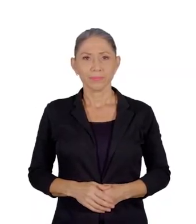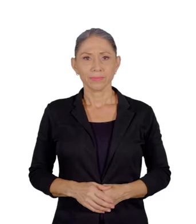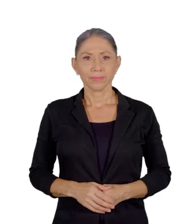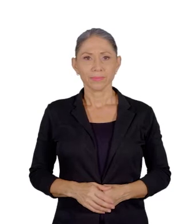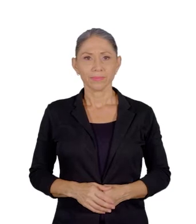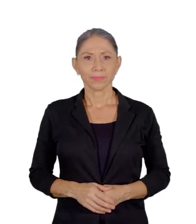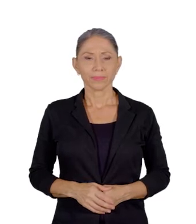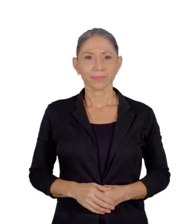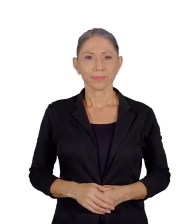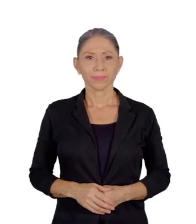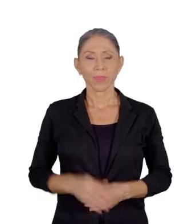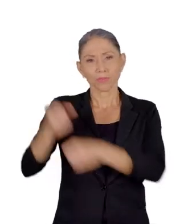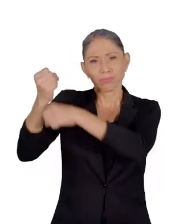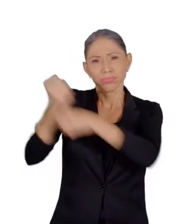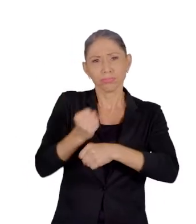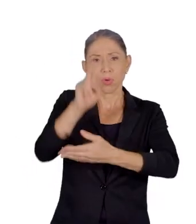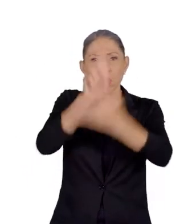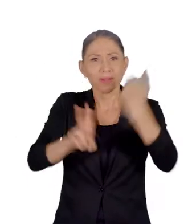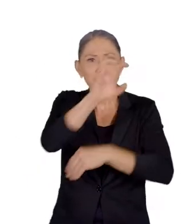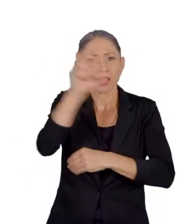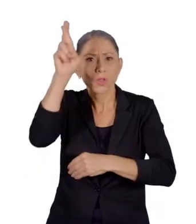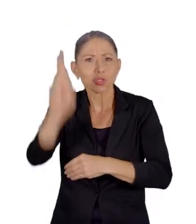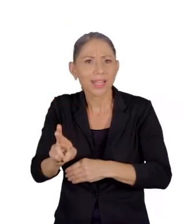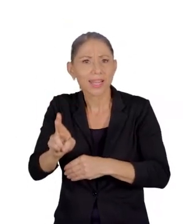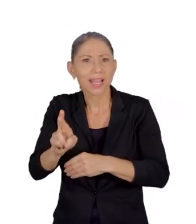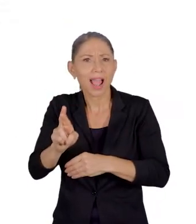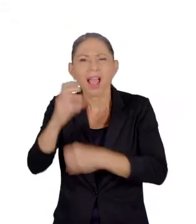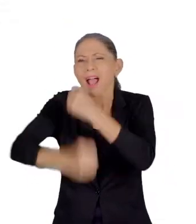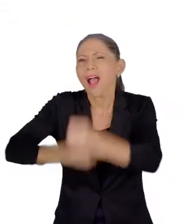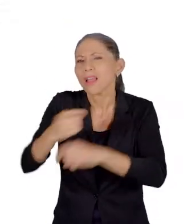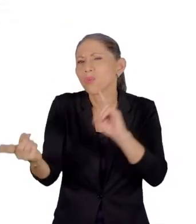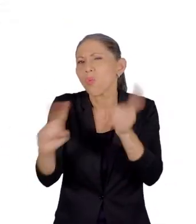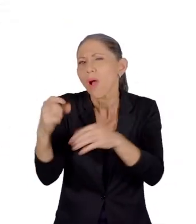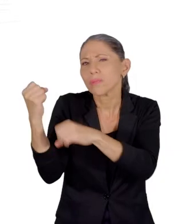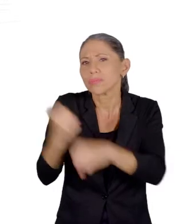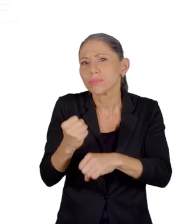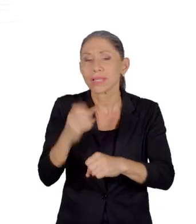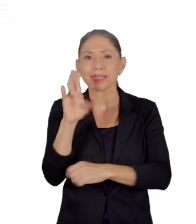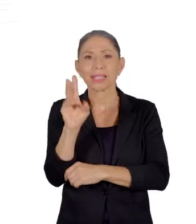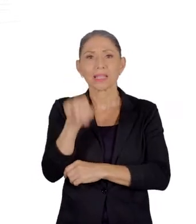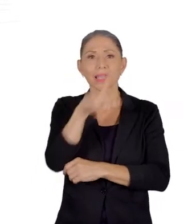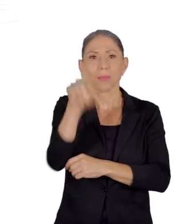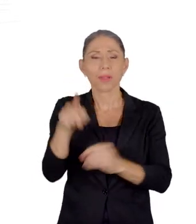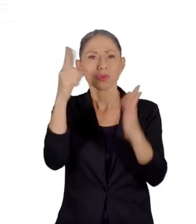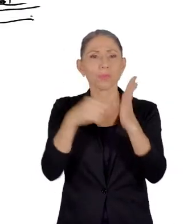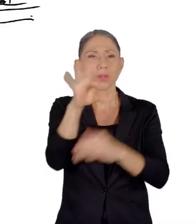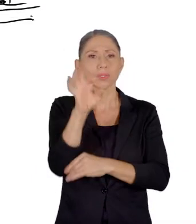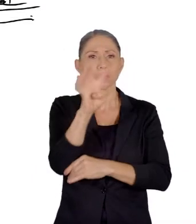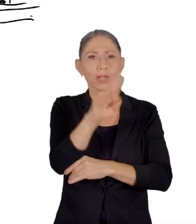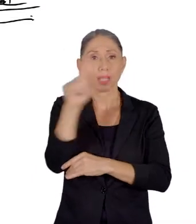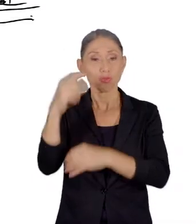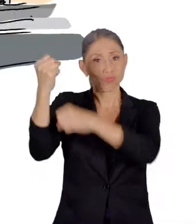¿En qué año fue creada la Universidad de Costa Rica? El 7 de marzo de 1941 se fundó la